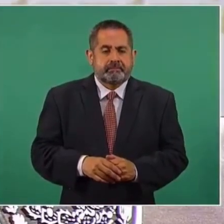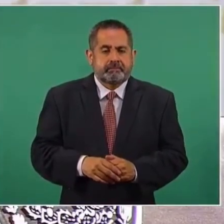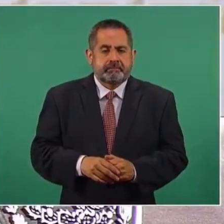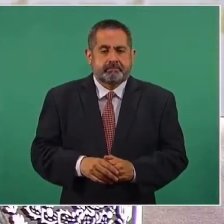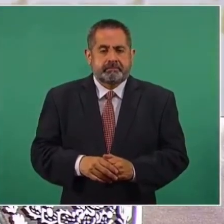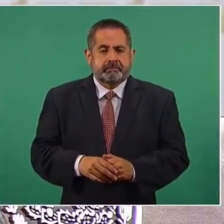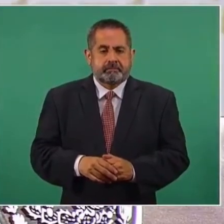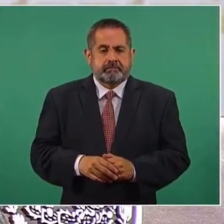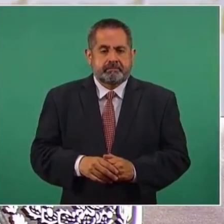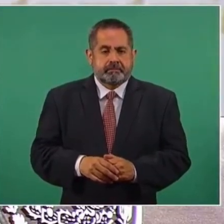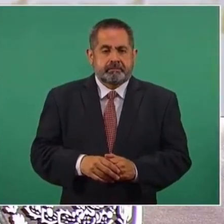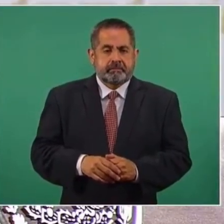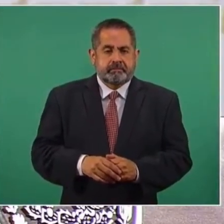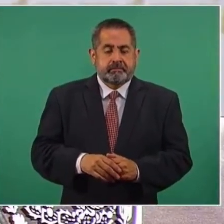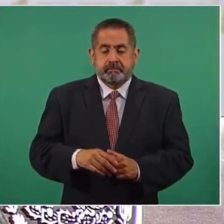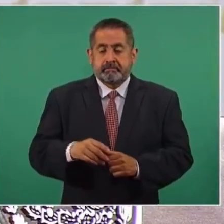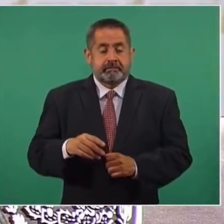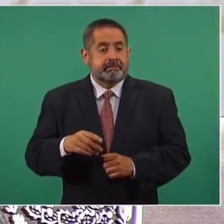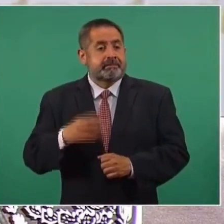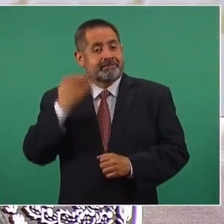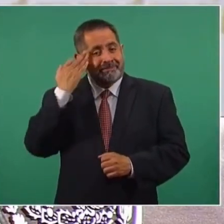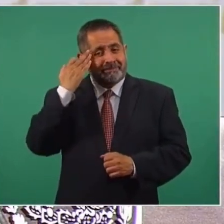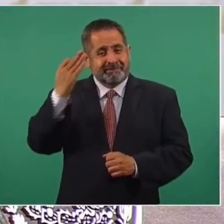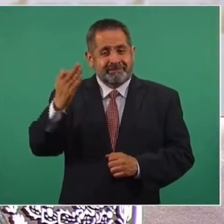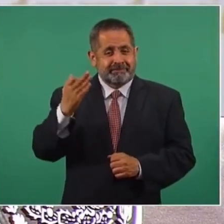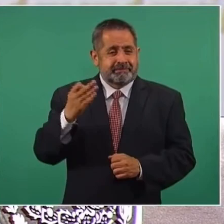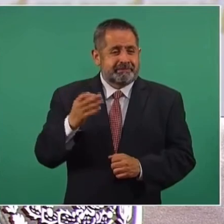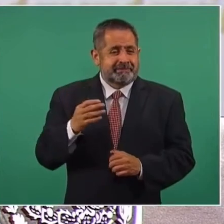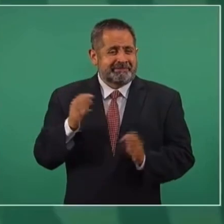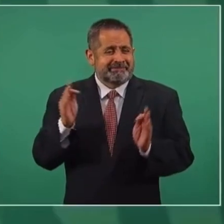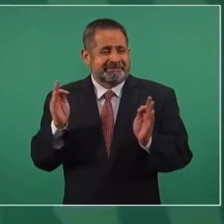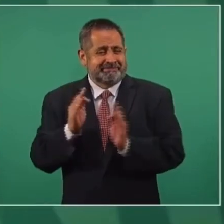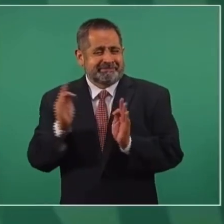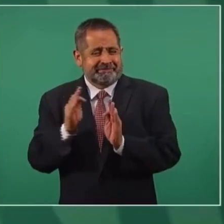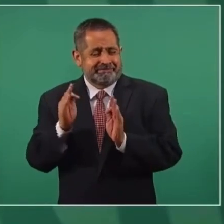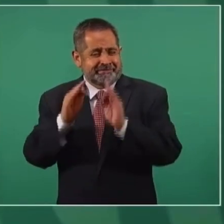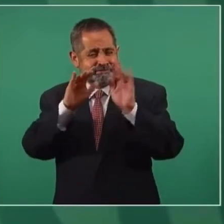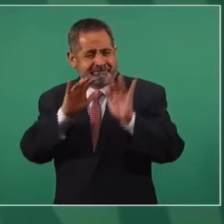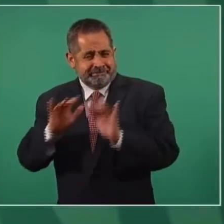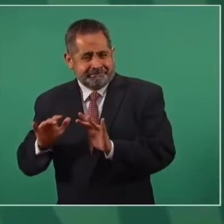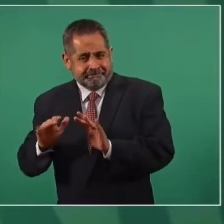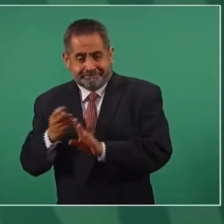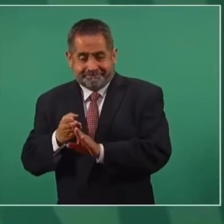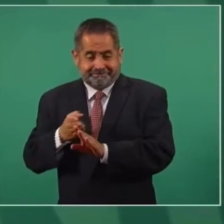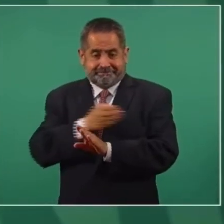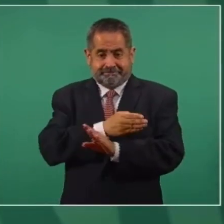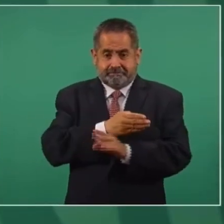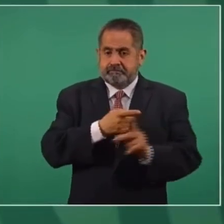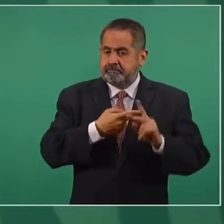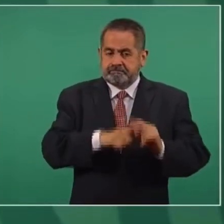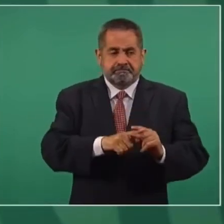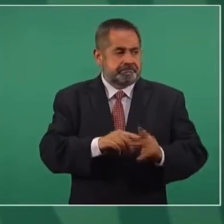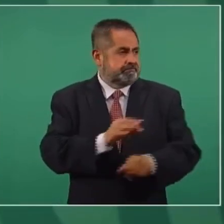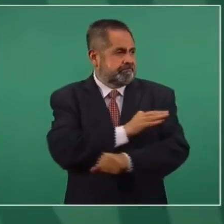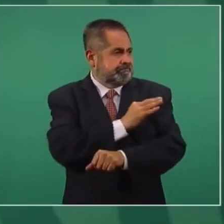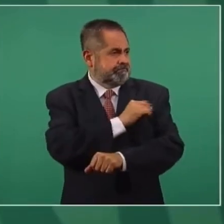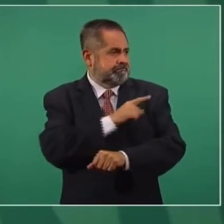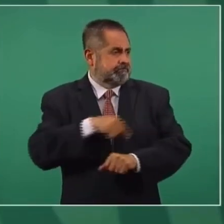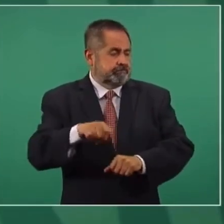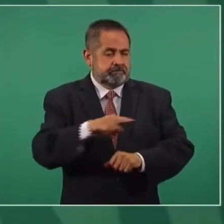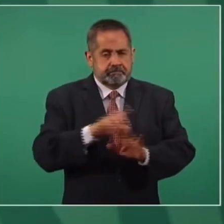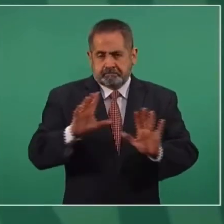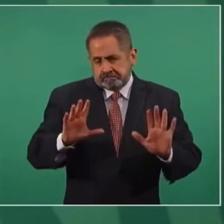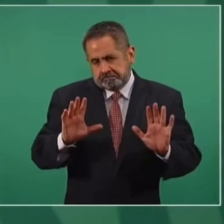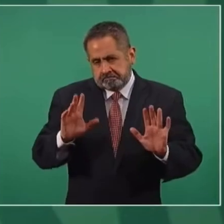mucho antes de que empiece el invierto, ese es el plan